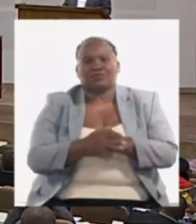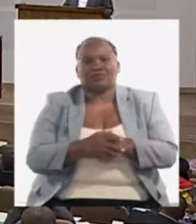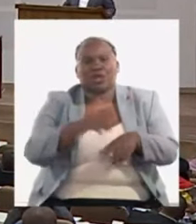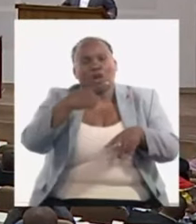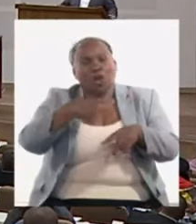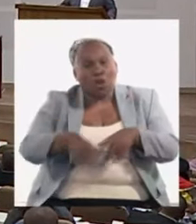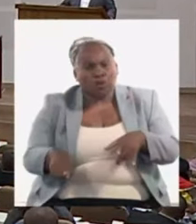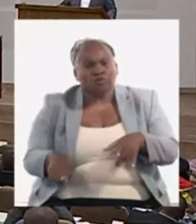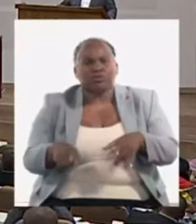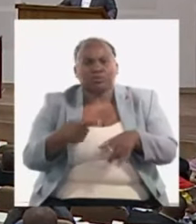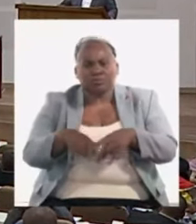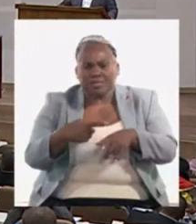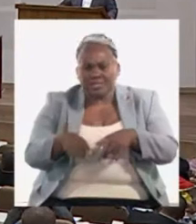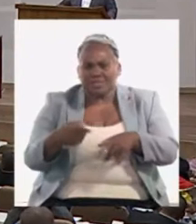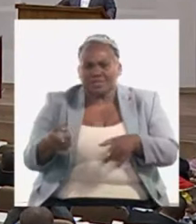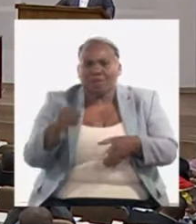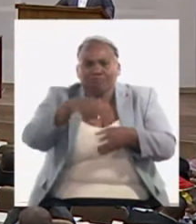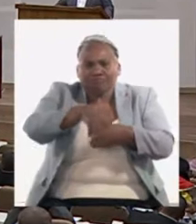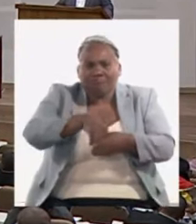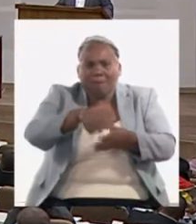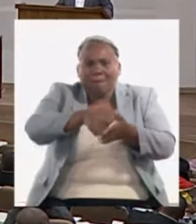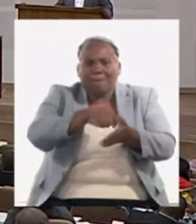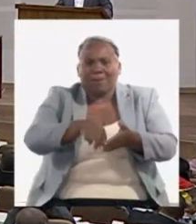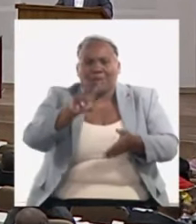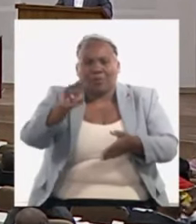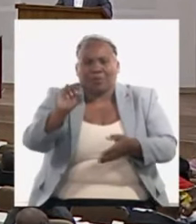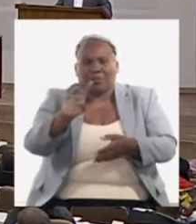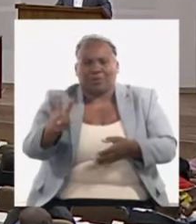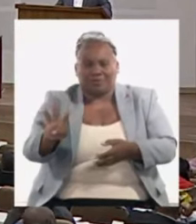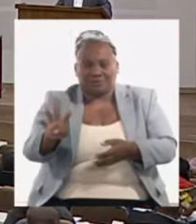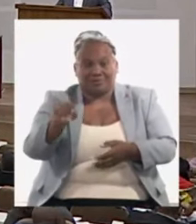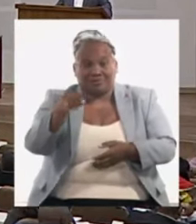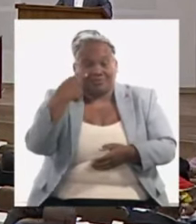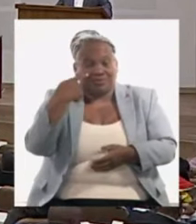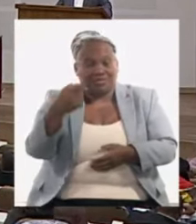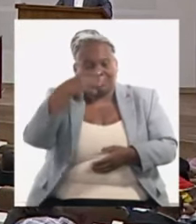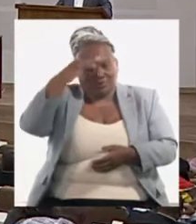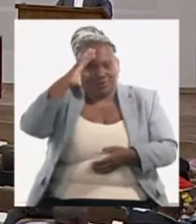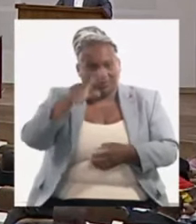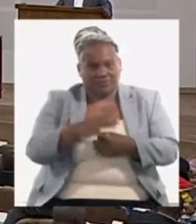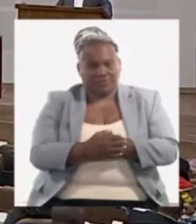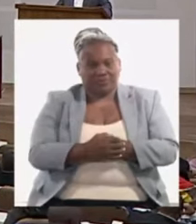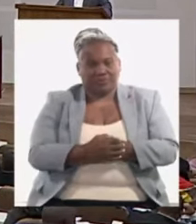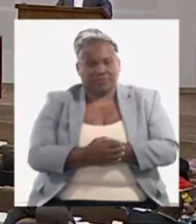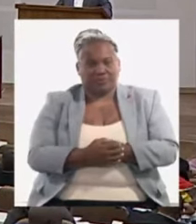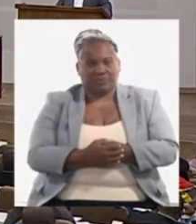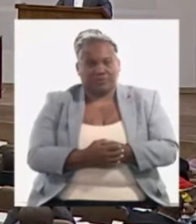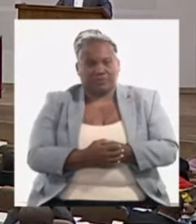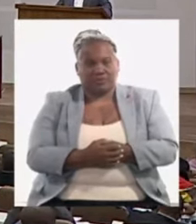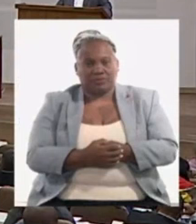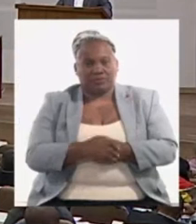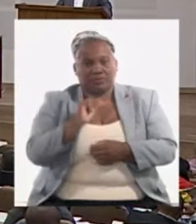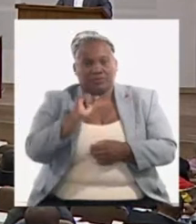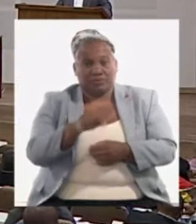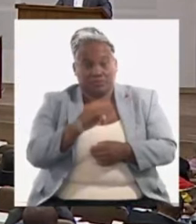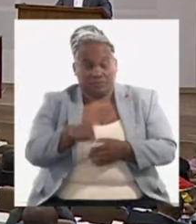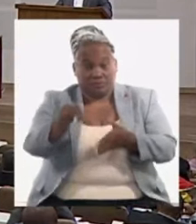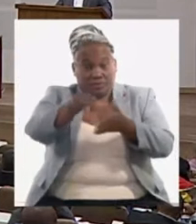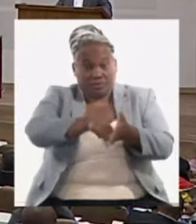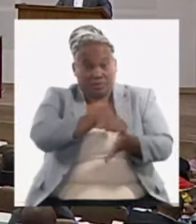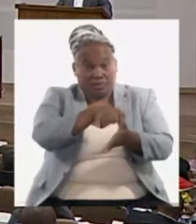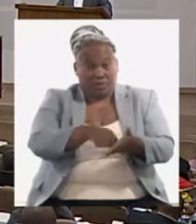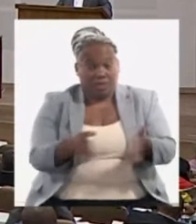inversiones que se están incorporando en el plan 2024 que son muy importantes para el país que se están previendo